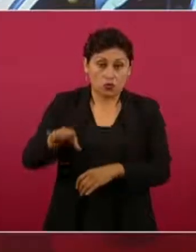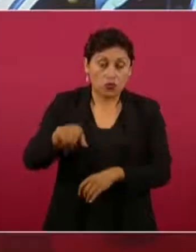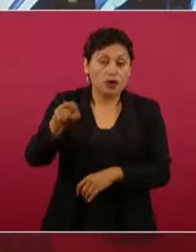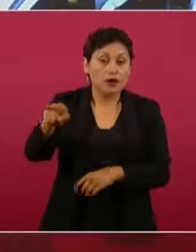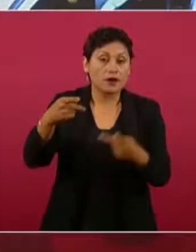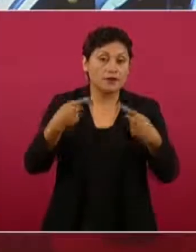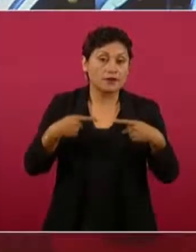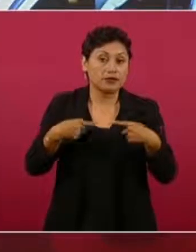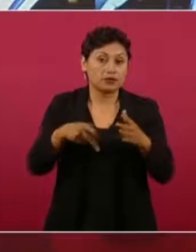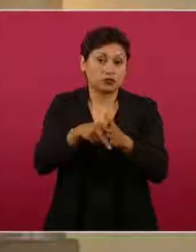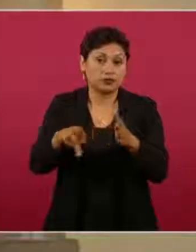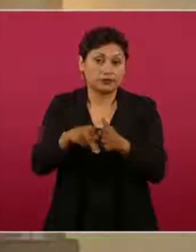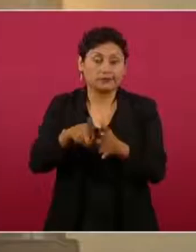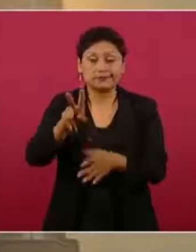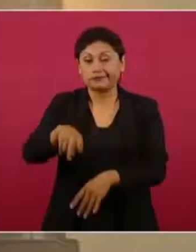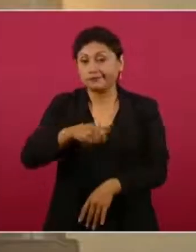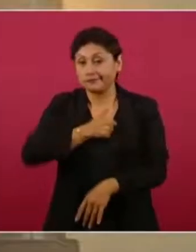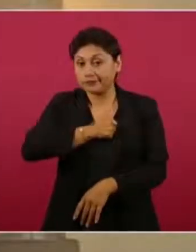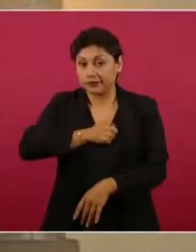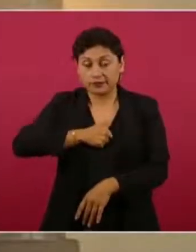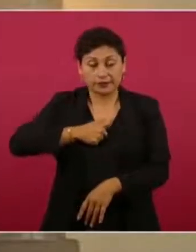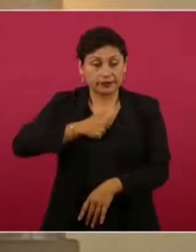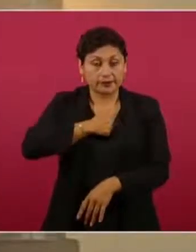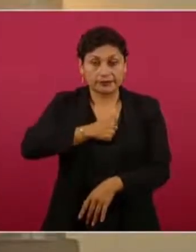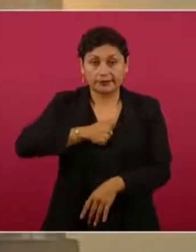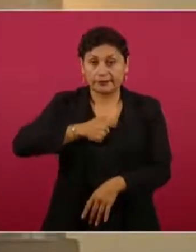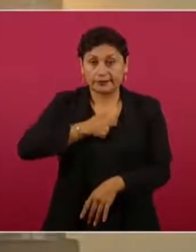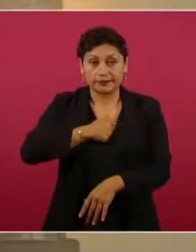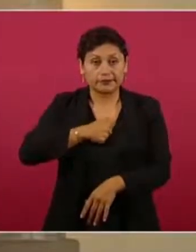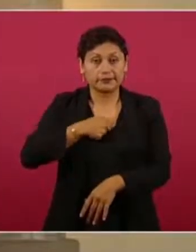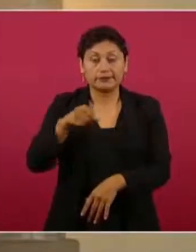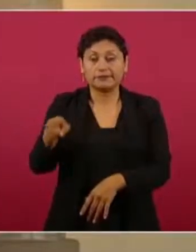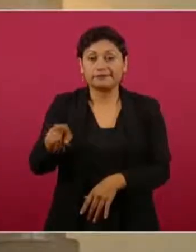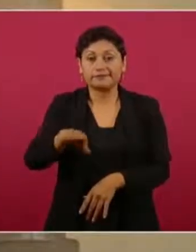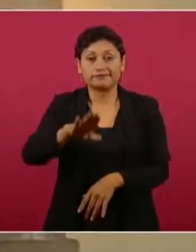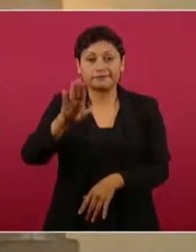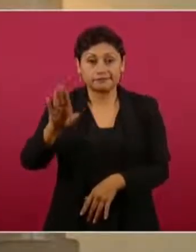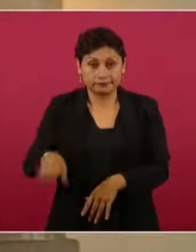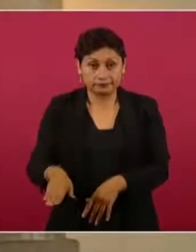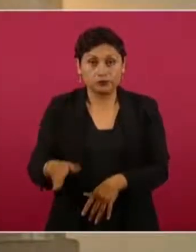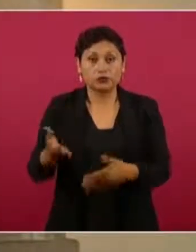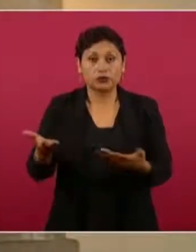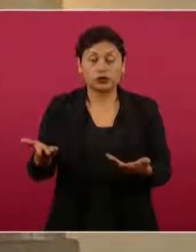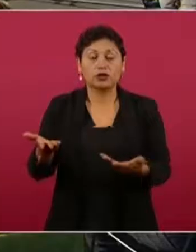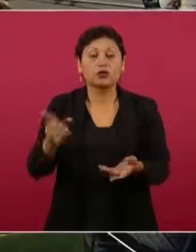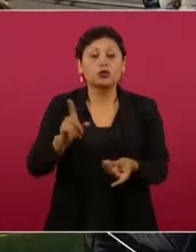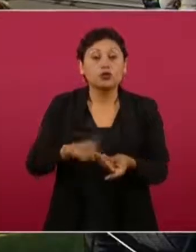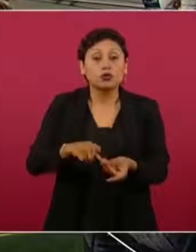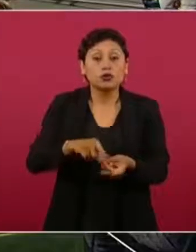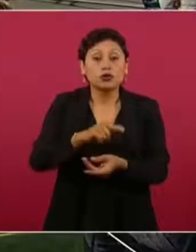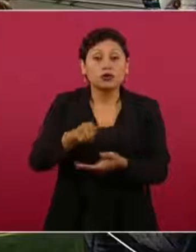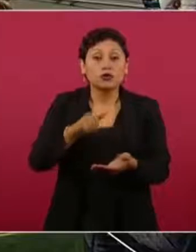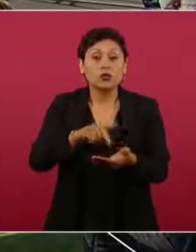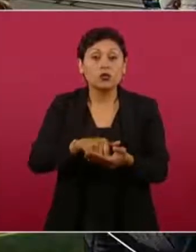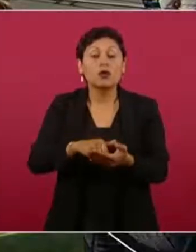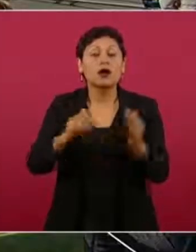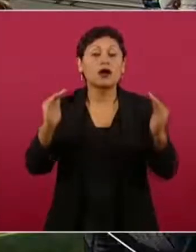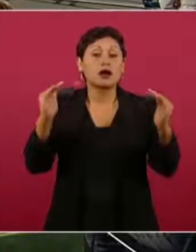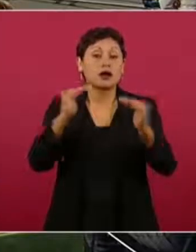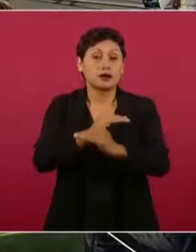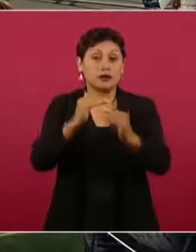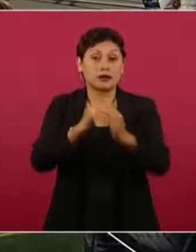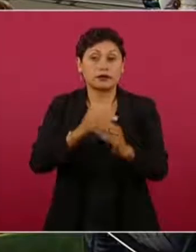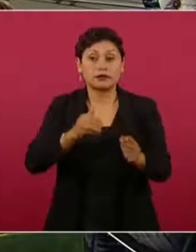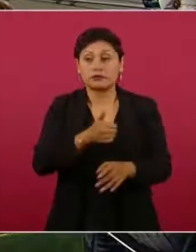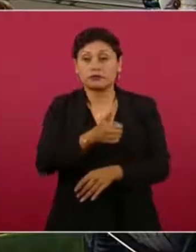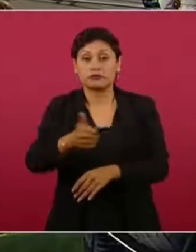que lamentablemente fue encontrado privado de la vida sobre la carretera que conduce a Luis